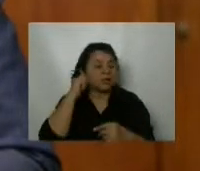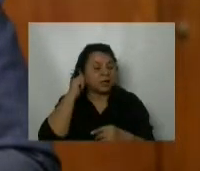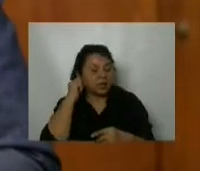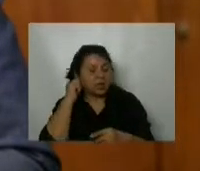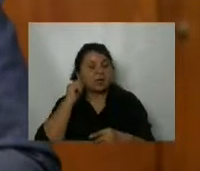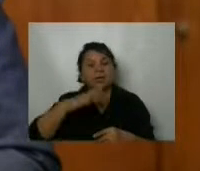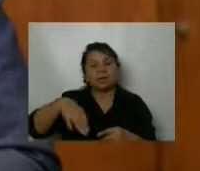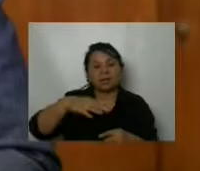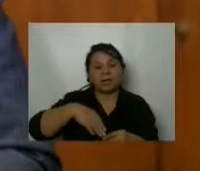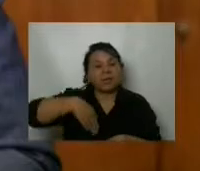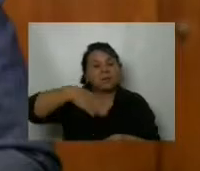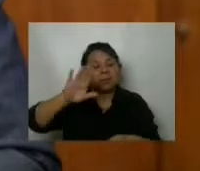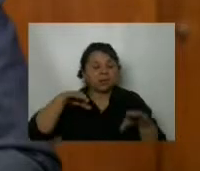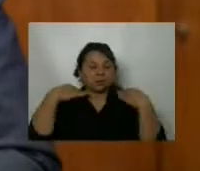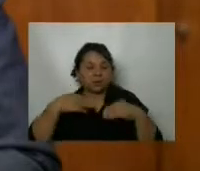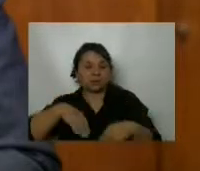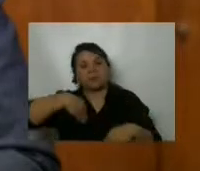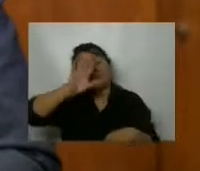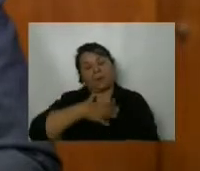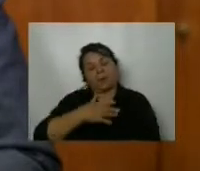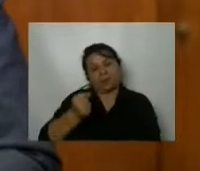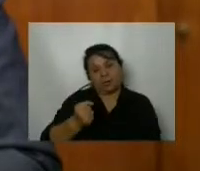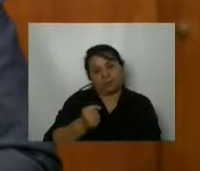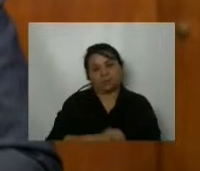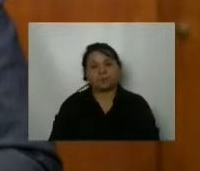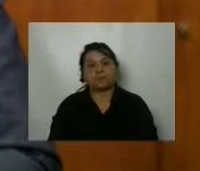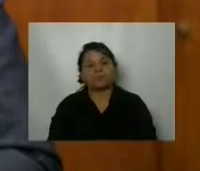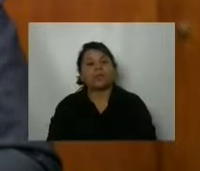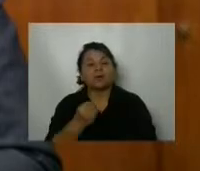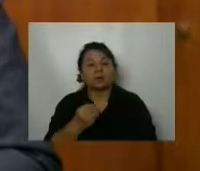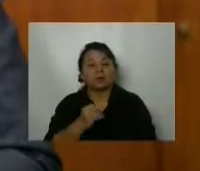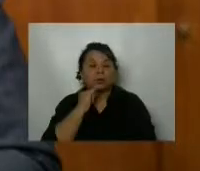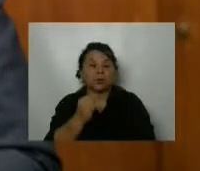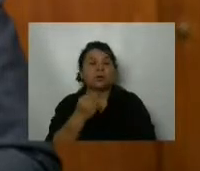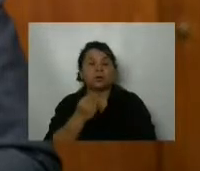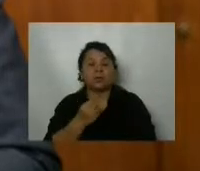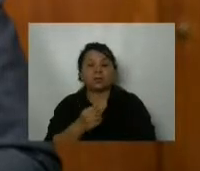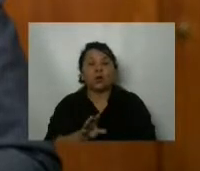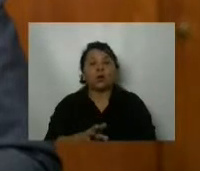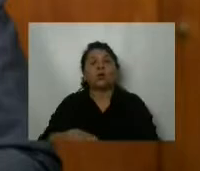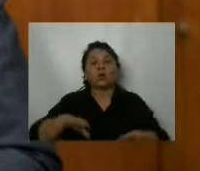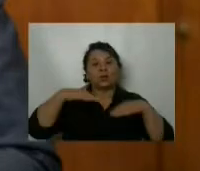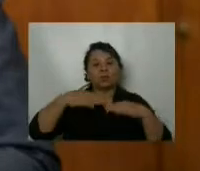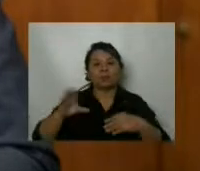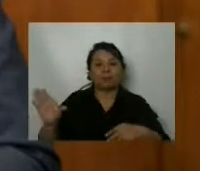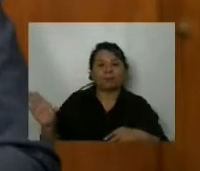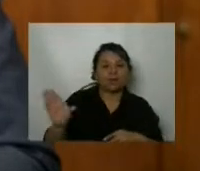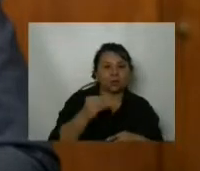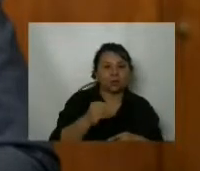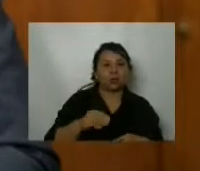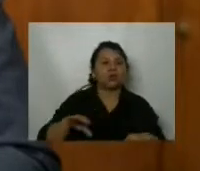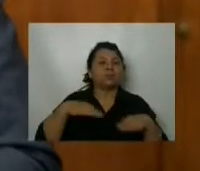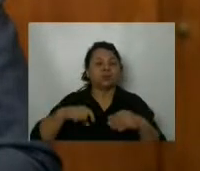adelante. con reservas, efectivamente. Entonces digo, de eso hay que ponerse de acuerdo que sí y que no, ¿no? Claro, claro, claro.